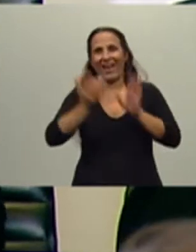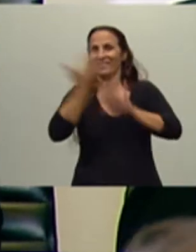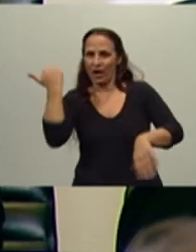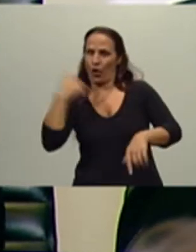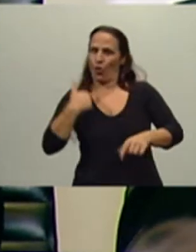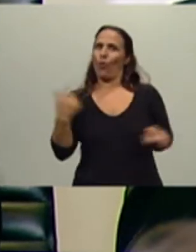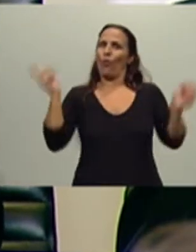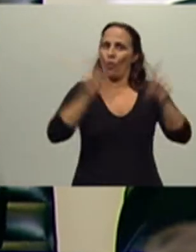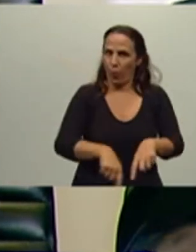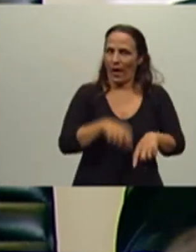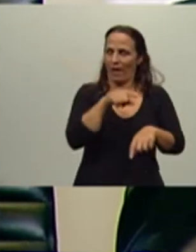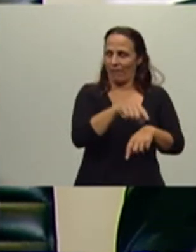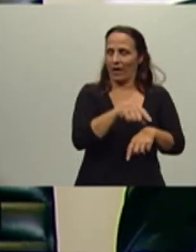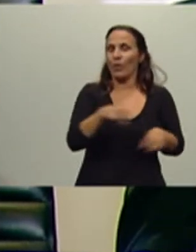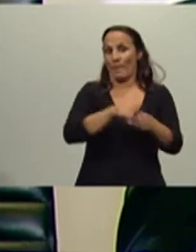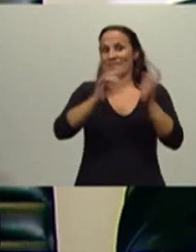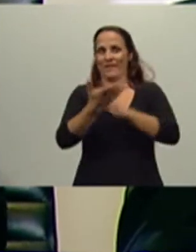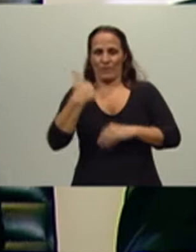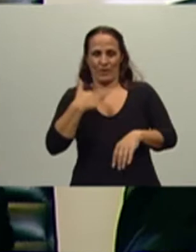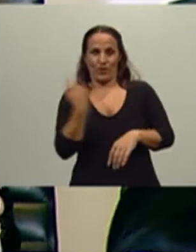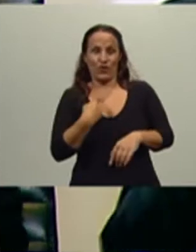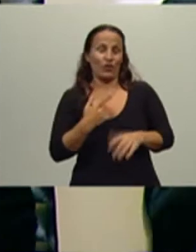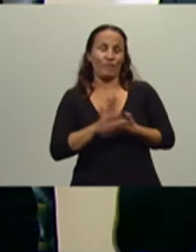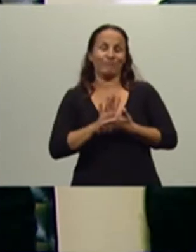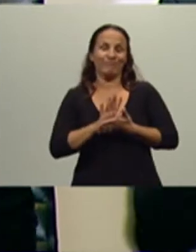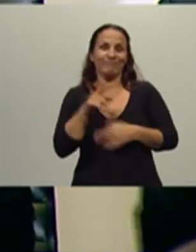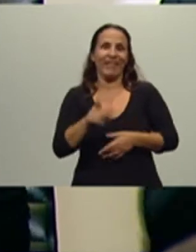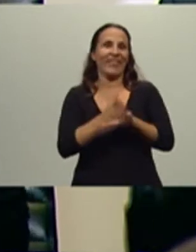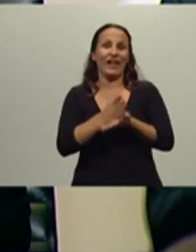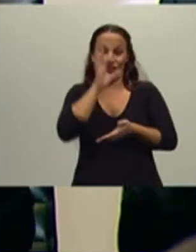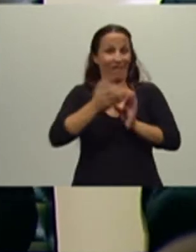Argentina, como es el del derecho de las trabajadoras particulares